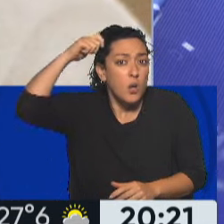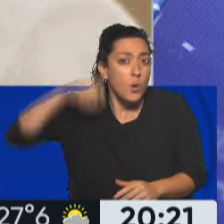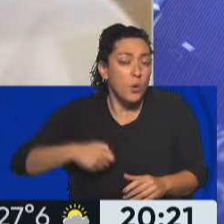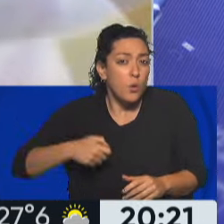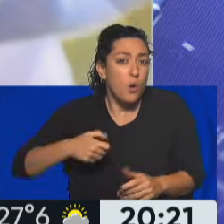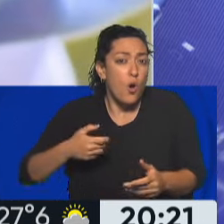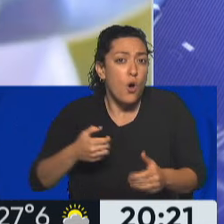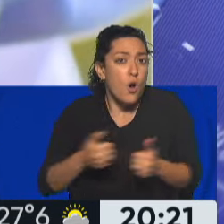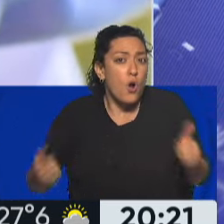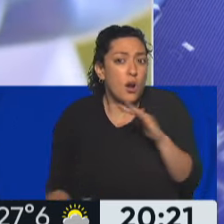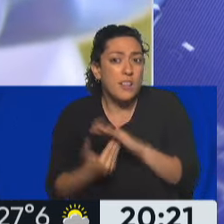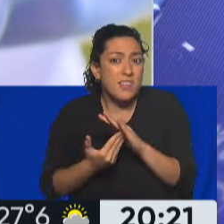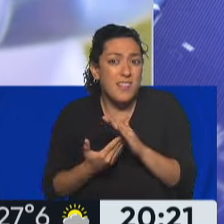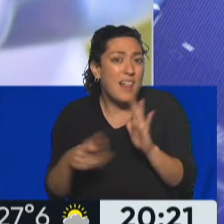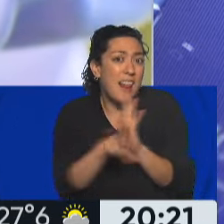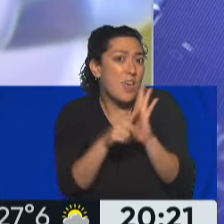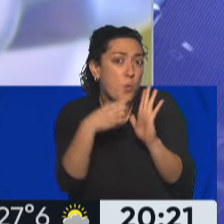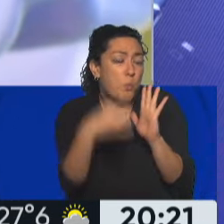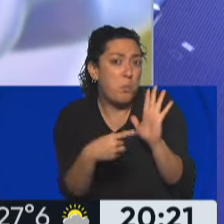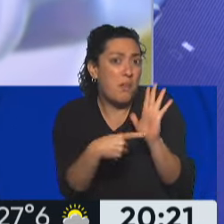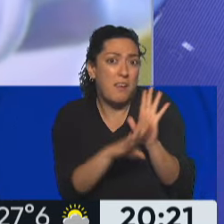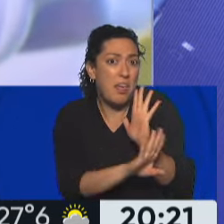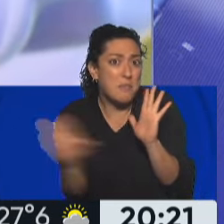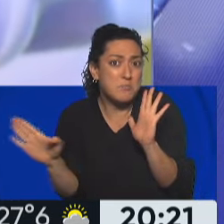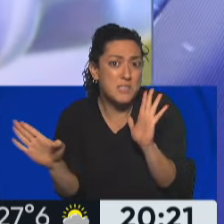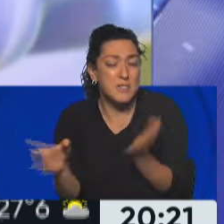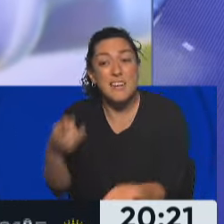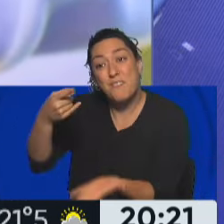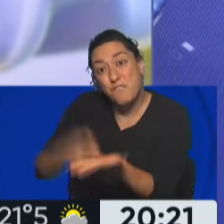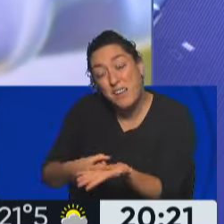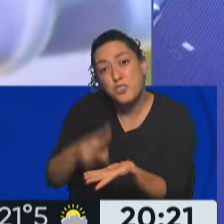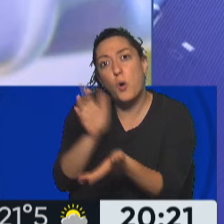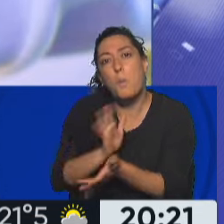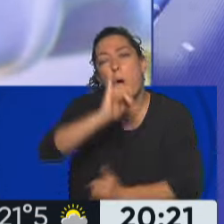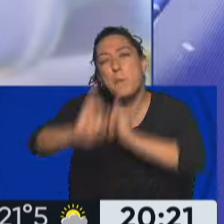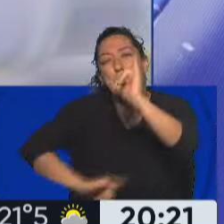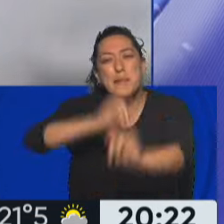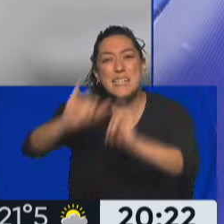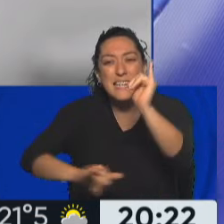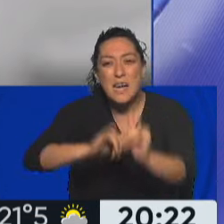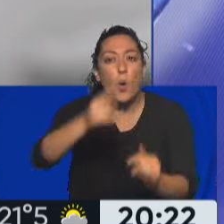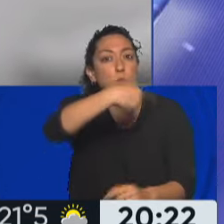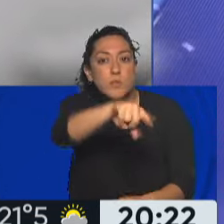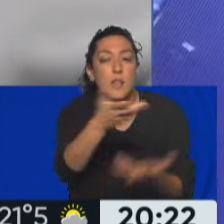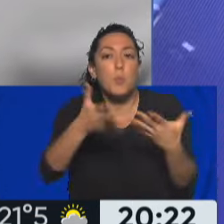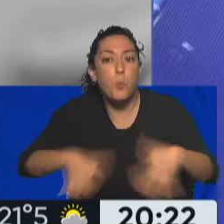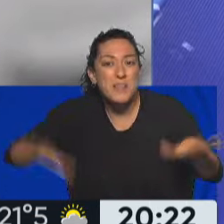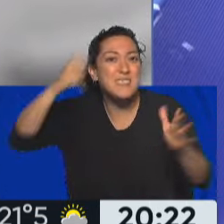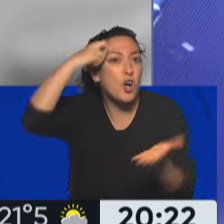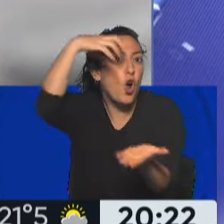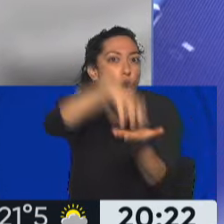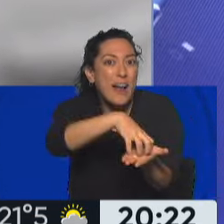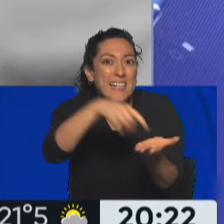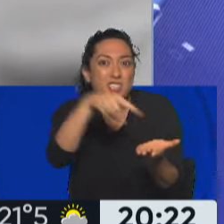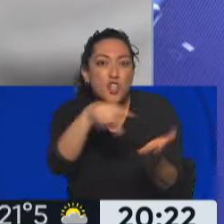no puede hacer otra cosa que no sea aplicar la ley, y es un fallo donde les explica de alguna manera. Le dicen, podrían haber ido al Congreso a